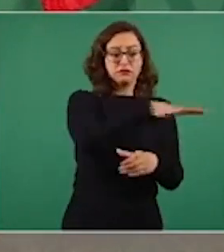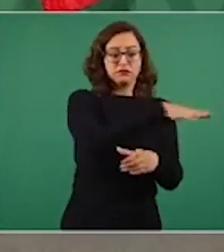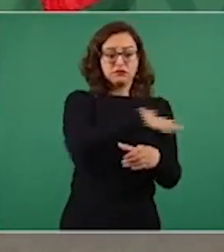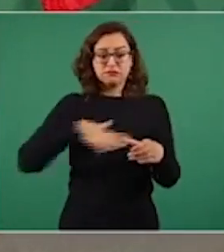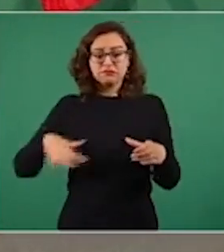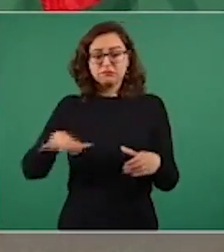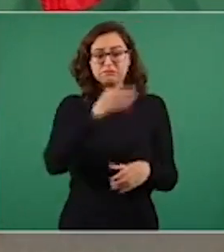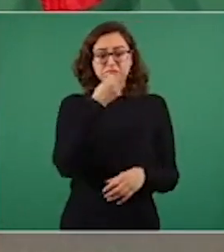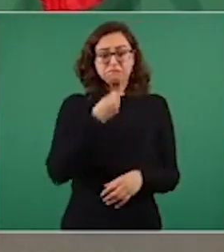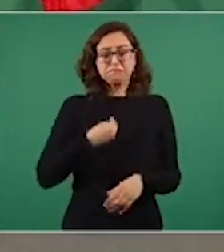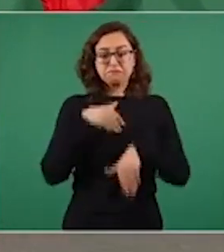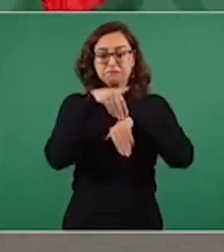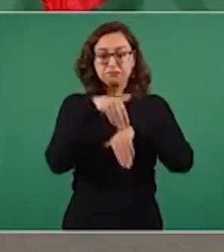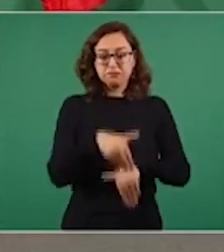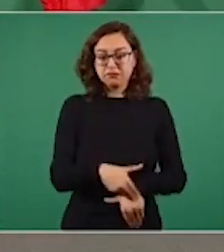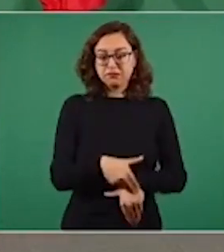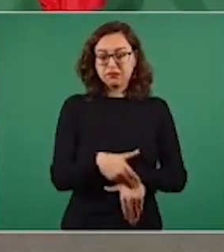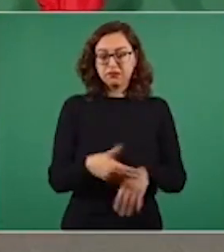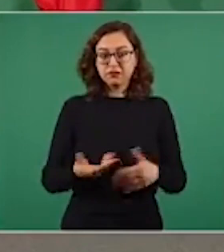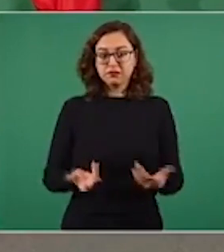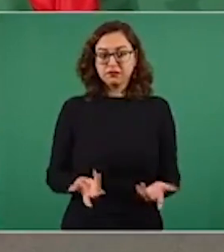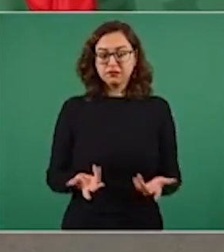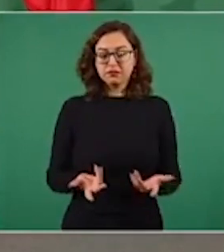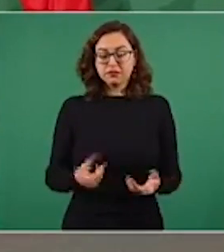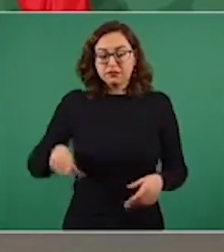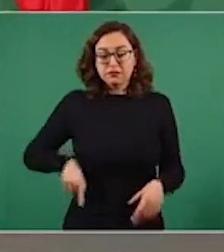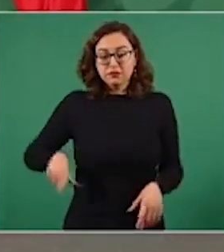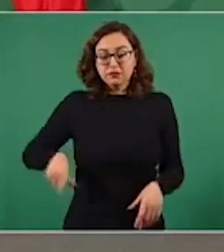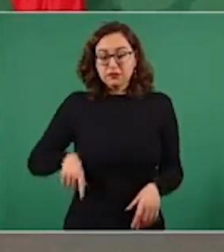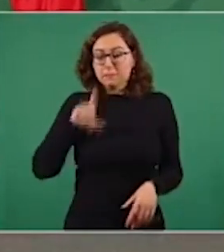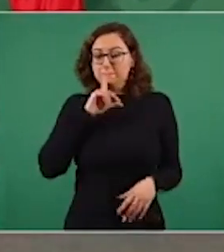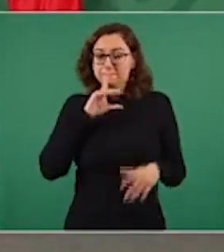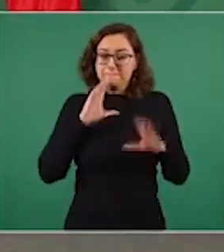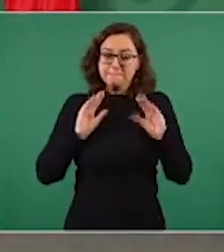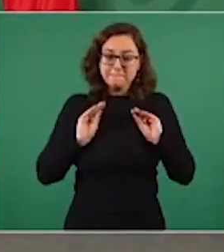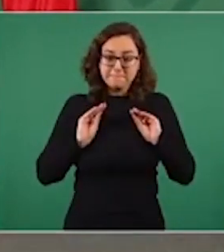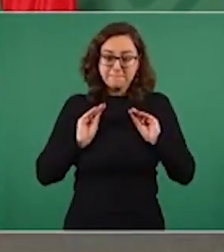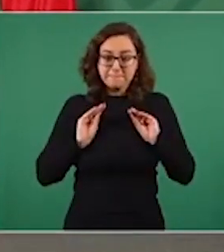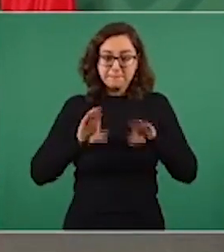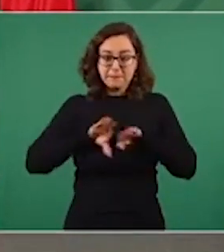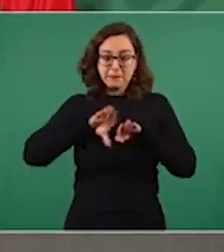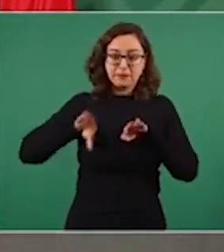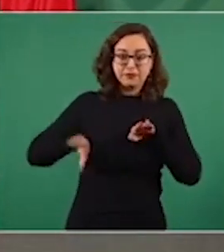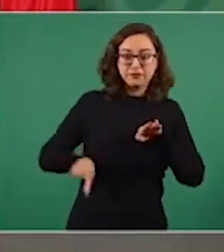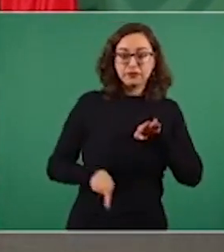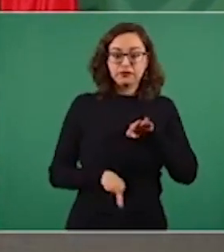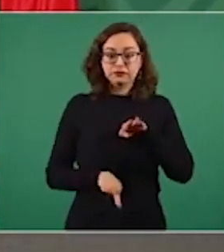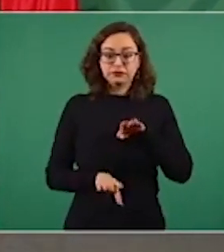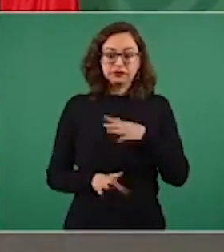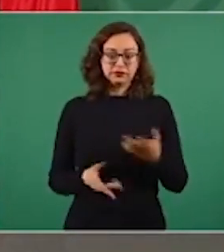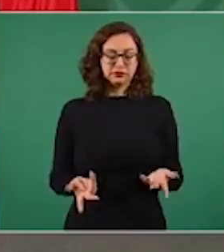donde el gobierno está sometido a un grupo,